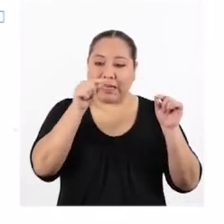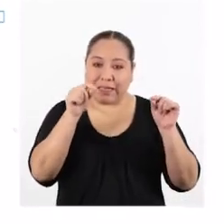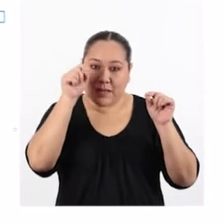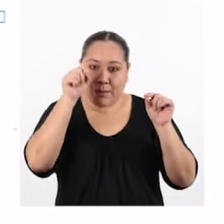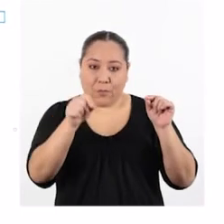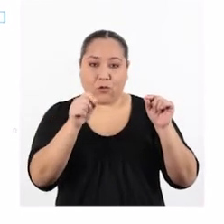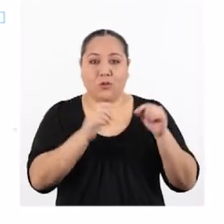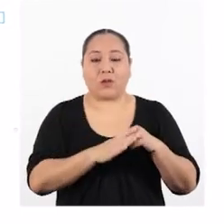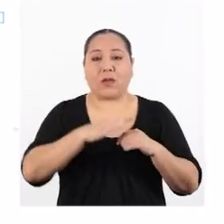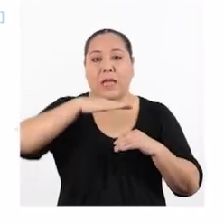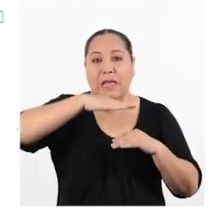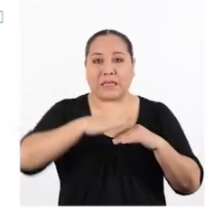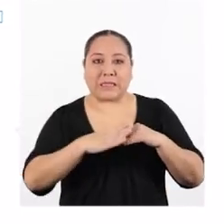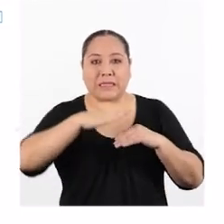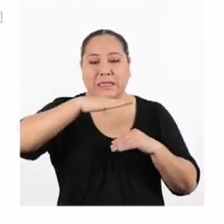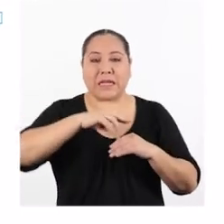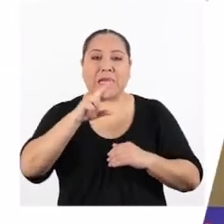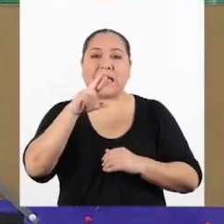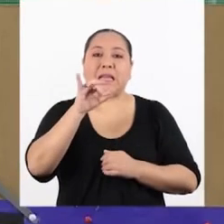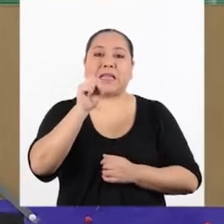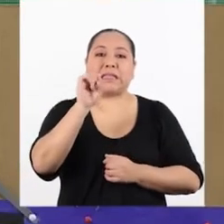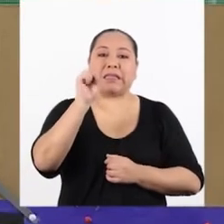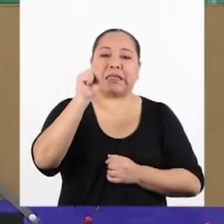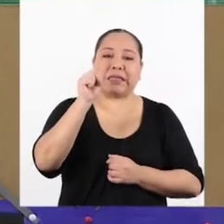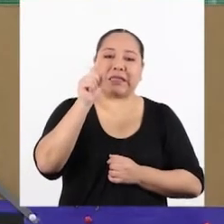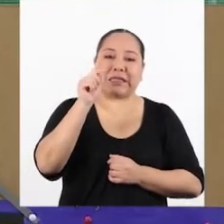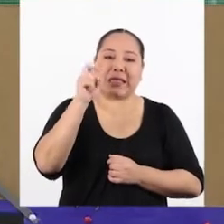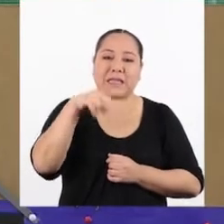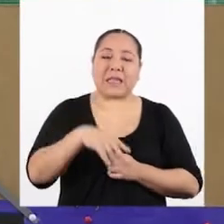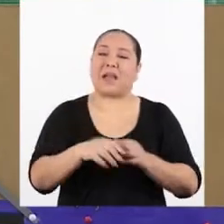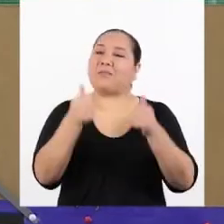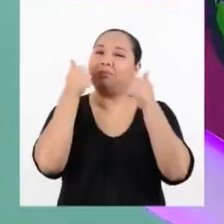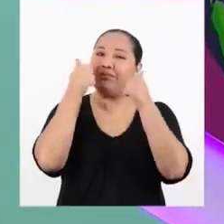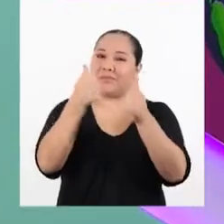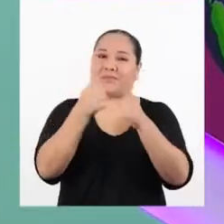Este es el brazo de resistencia. ¡Ajá!